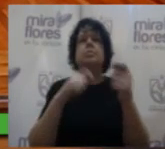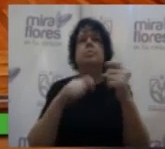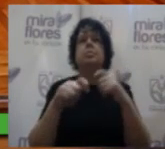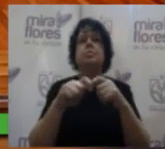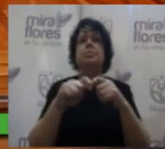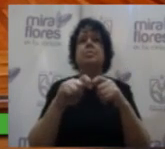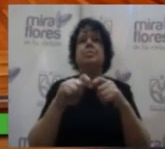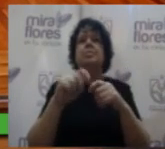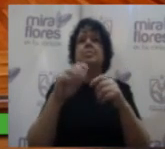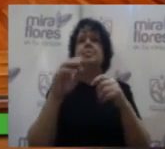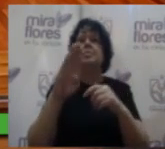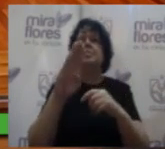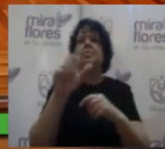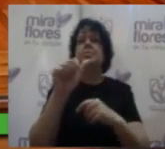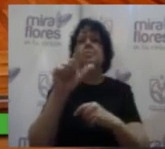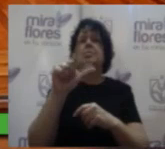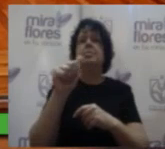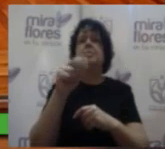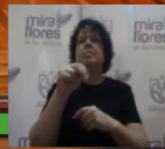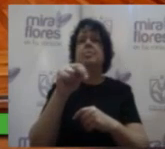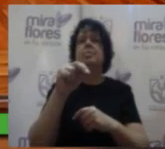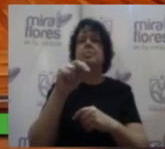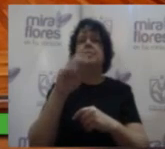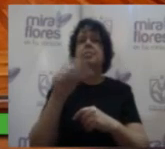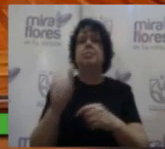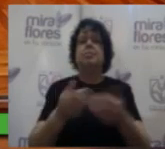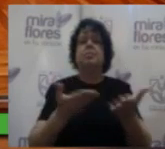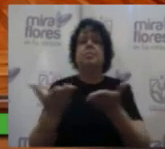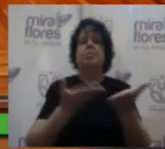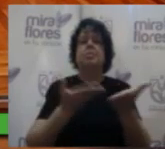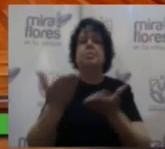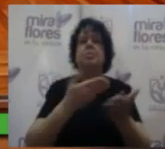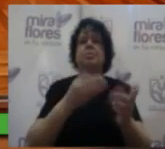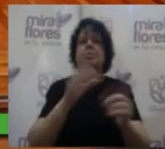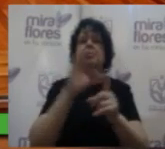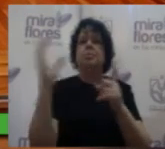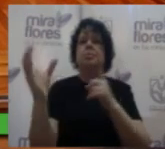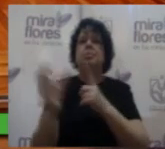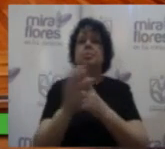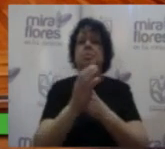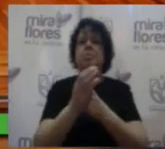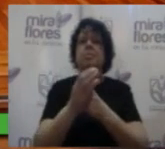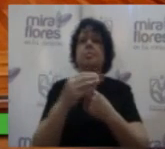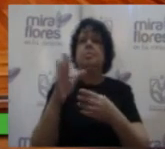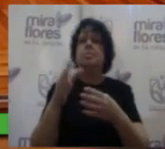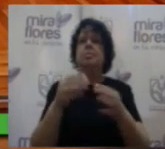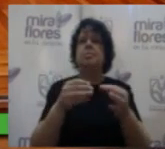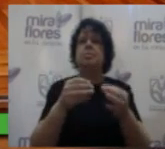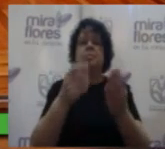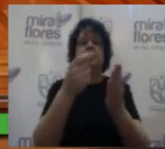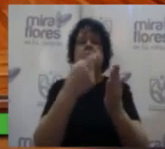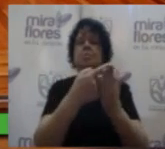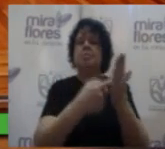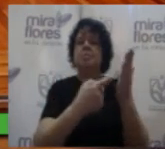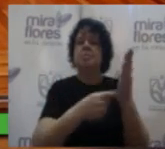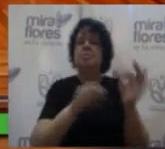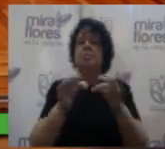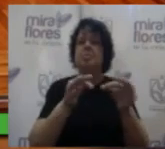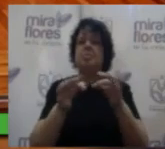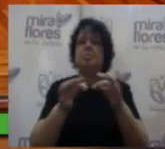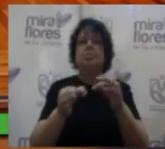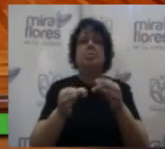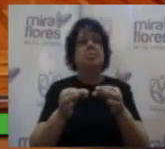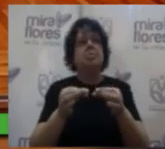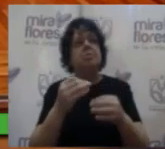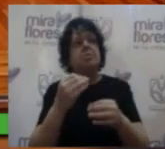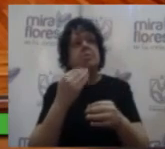integrador social y de intercambio cultural en el distrito de conformidad con las consideraciones expuestas en el presente acuerdo Al debate